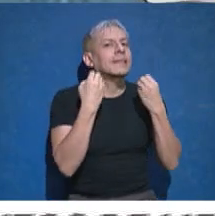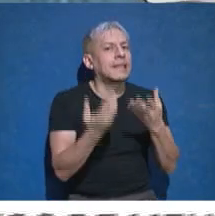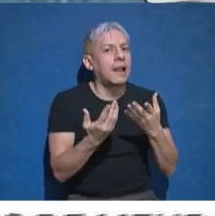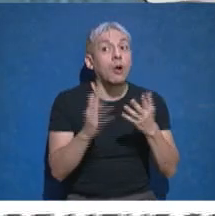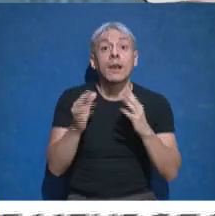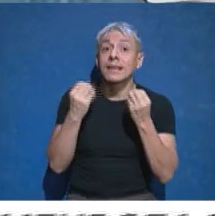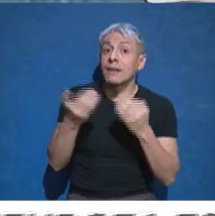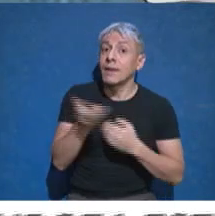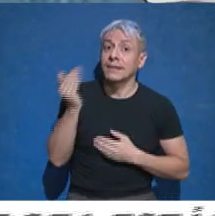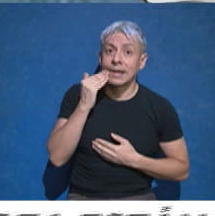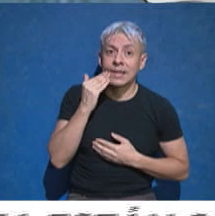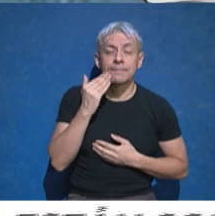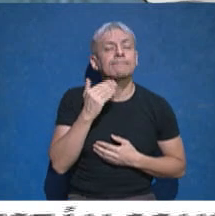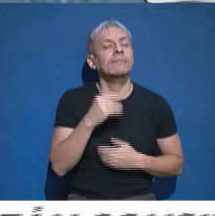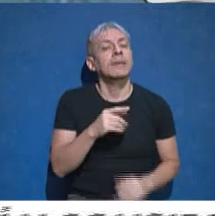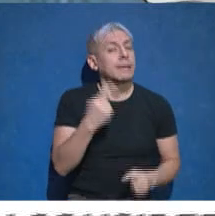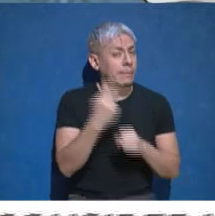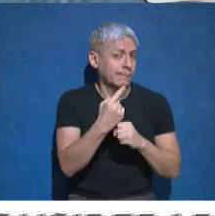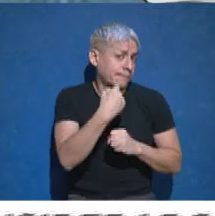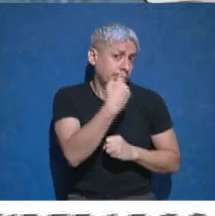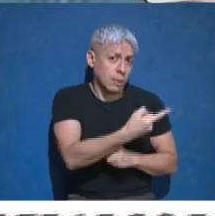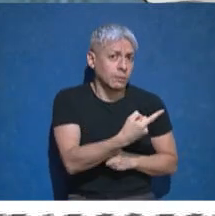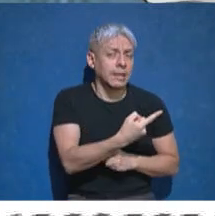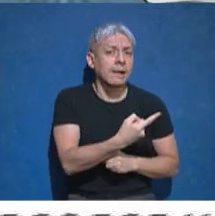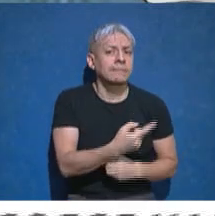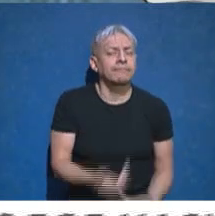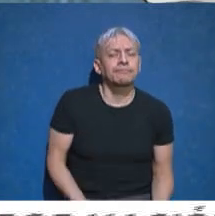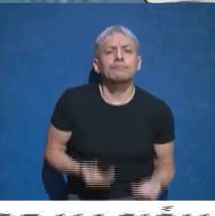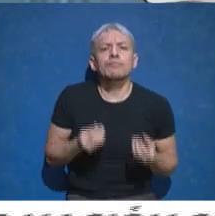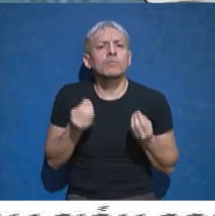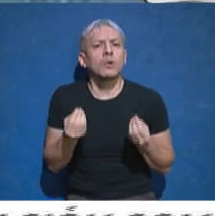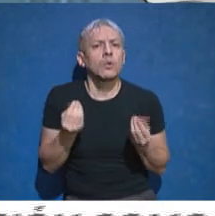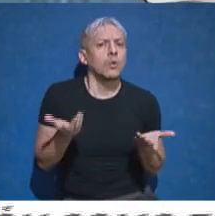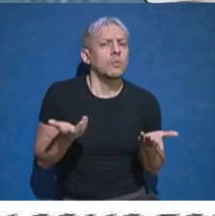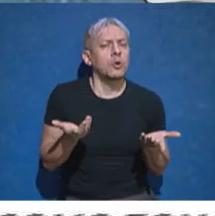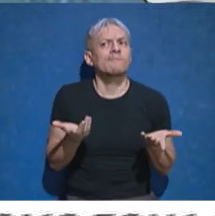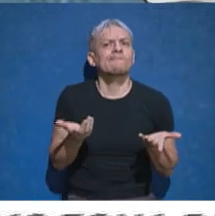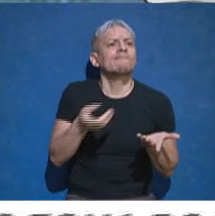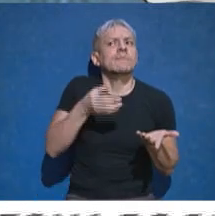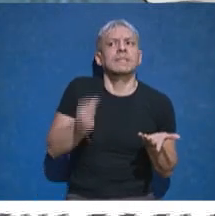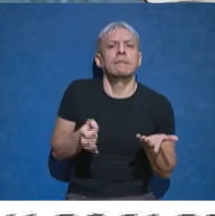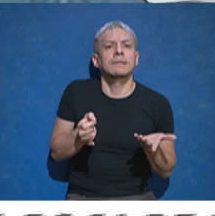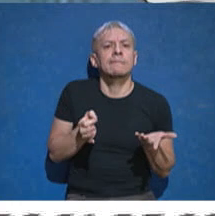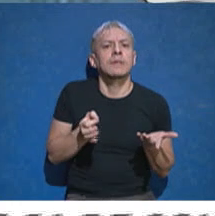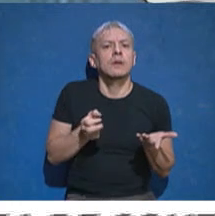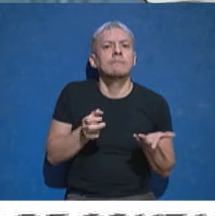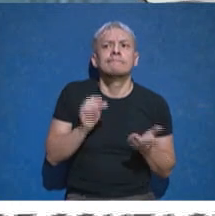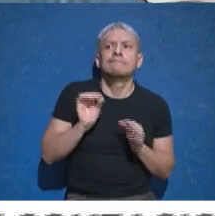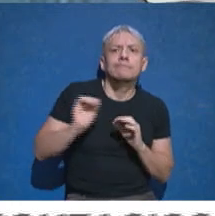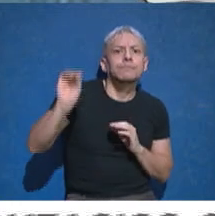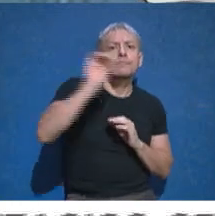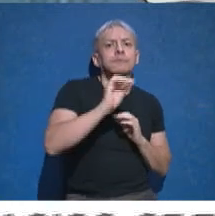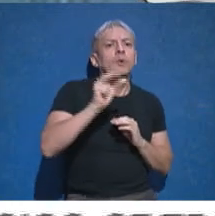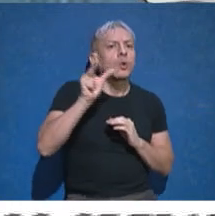tardes. Buenas tardes. Bueno, primero le queremos preguntar cuál es el criterio que se utiliza para saber que hay 85, son en total los